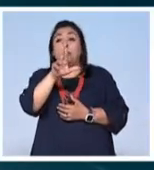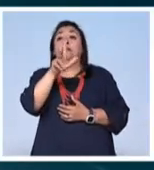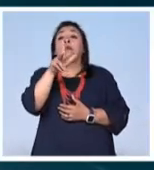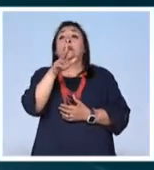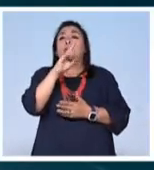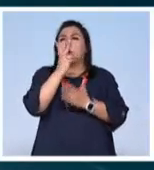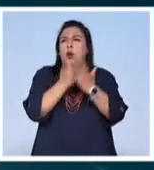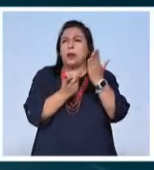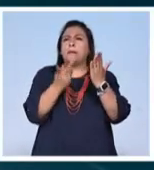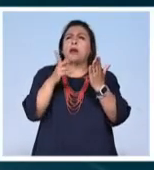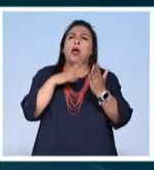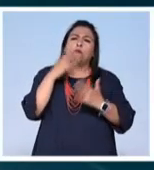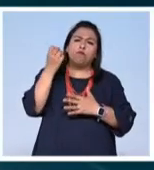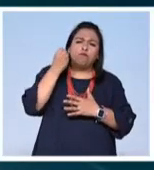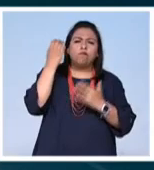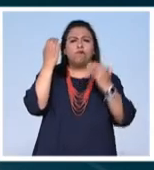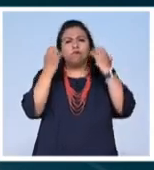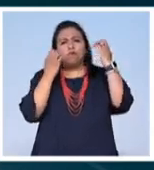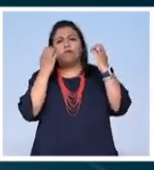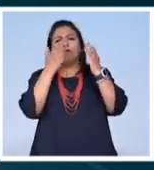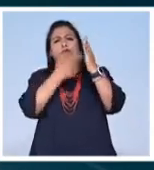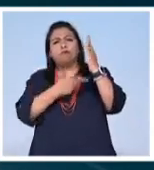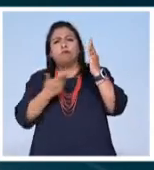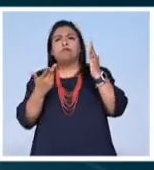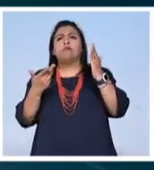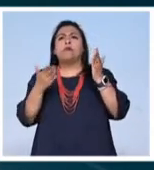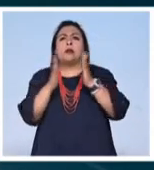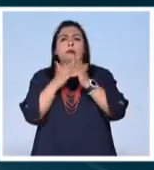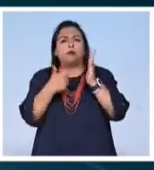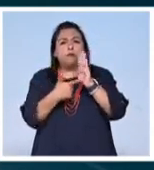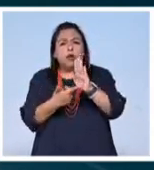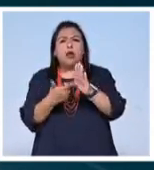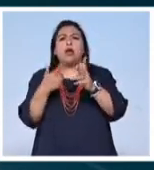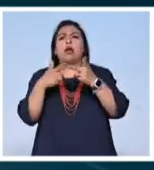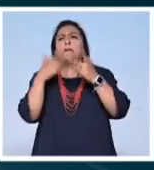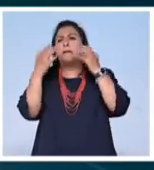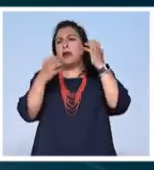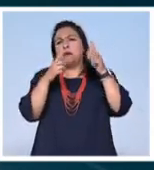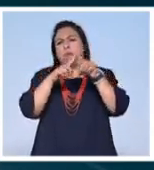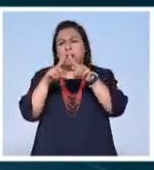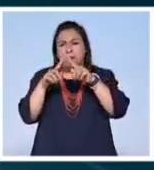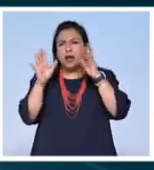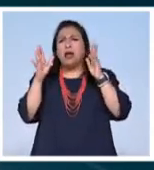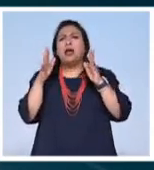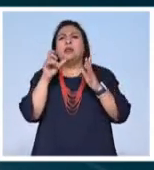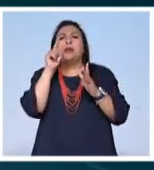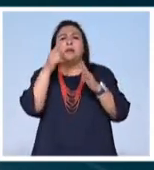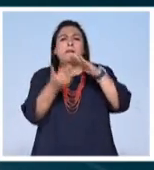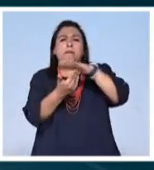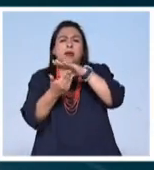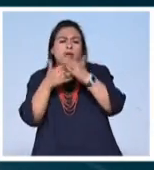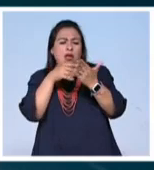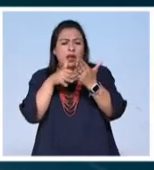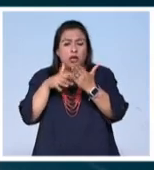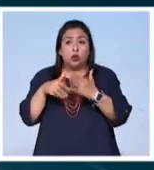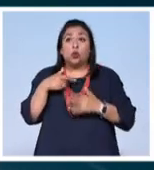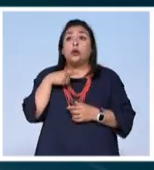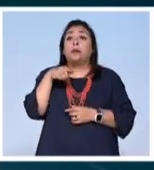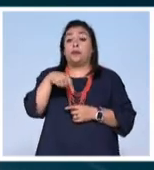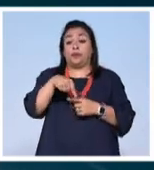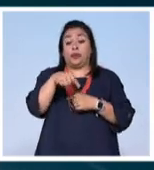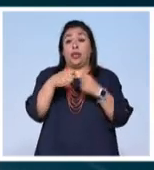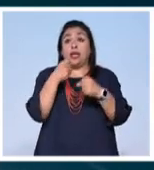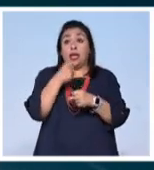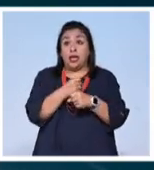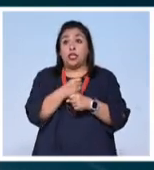contará con conferencias, exposiciones, talleres, presentaciones de libros, exposiciones y mesas de lectura. Van a ser en este